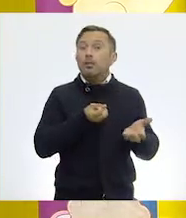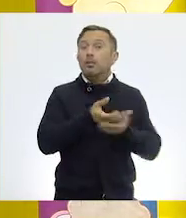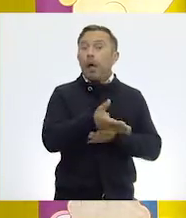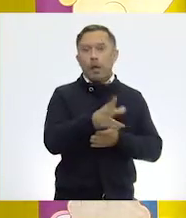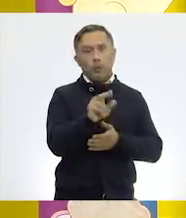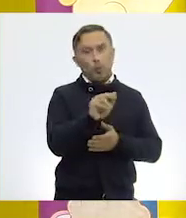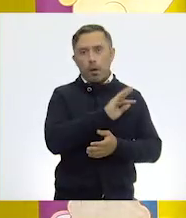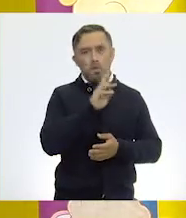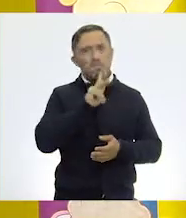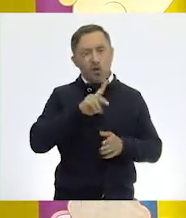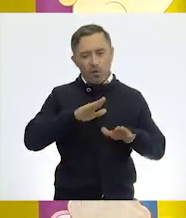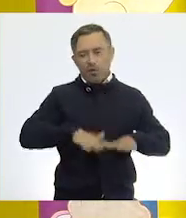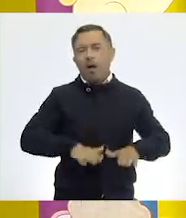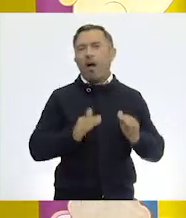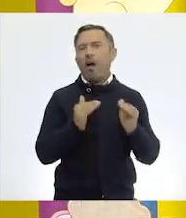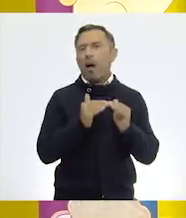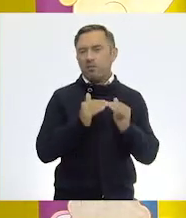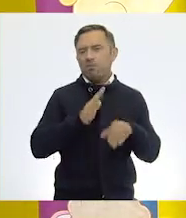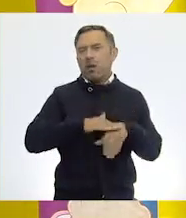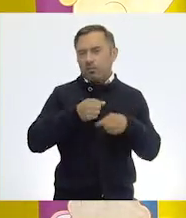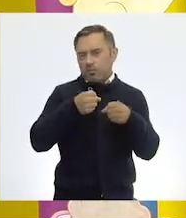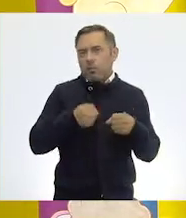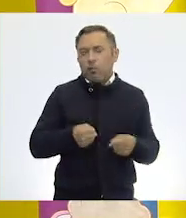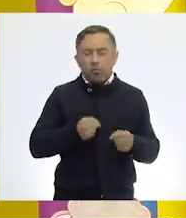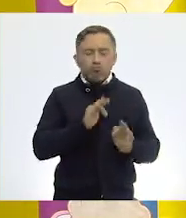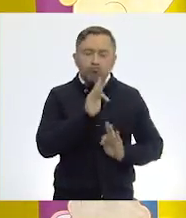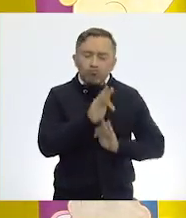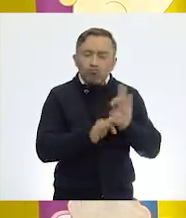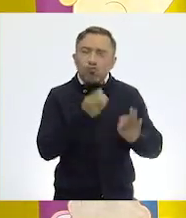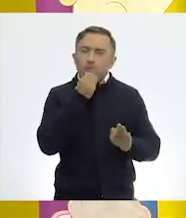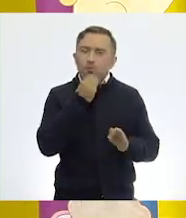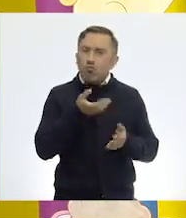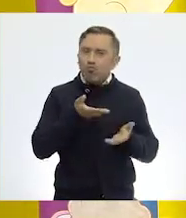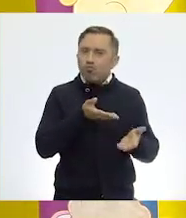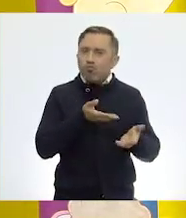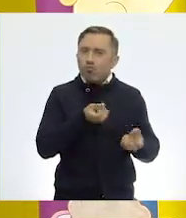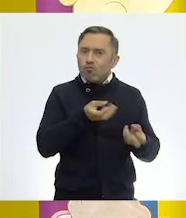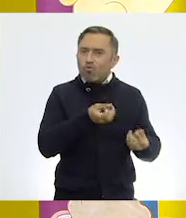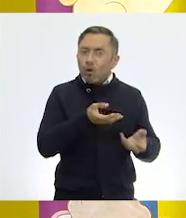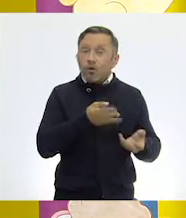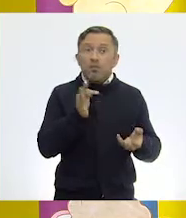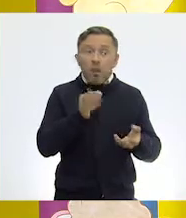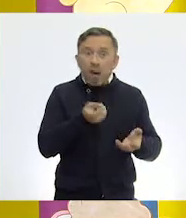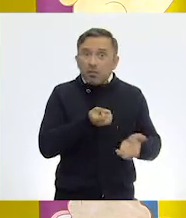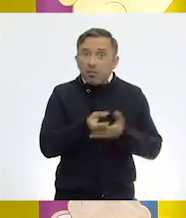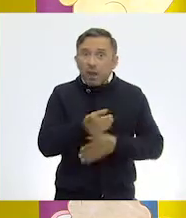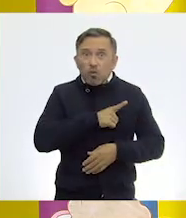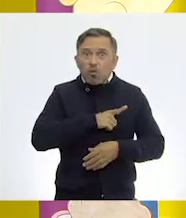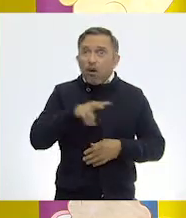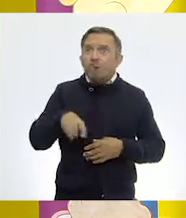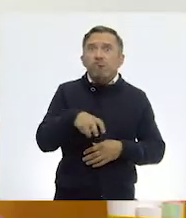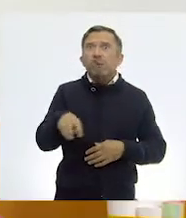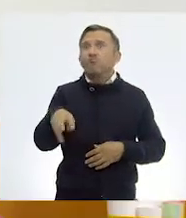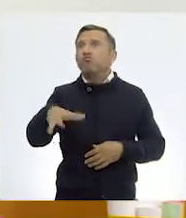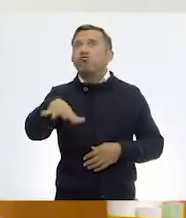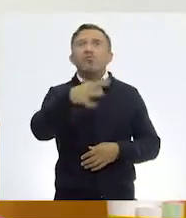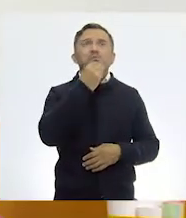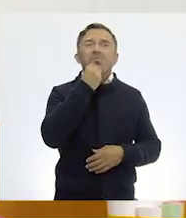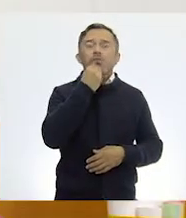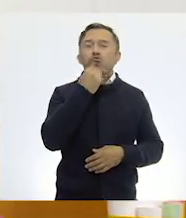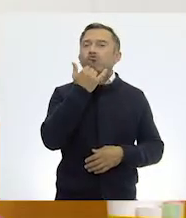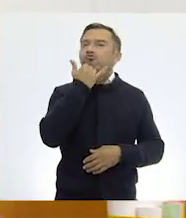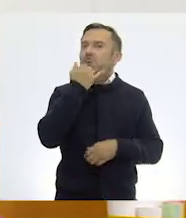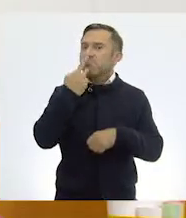que puedan estar seguros. Y si él tuviera que salir a buscar su comida, estaría expuesto a muchos peligros en la calle. Entonces yo lo alimento.